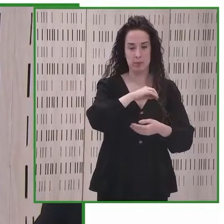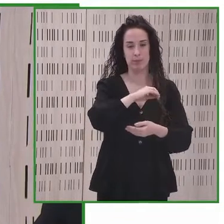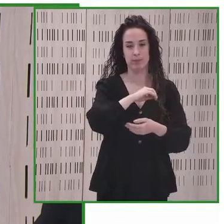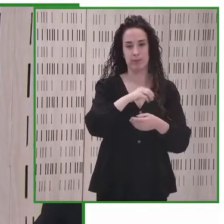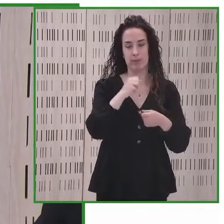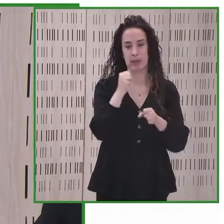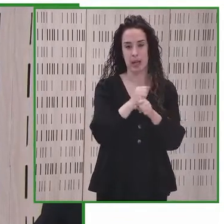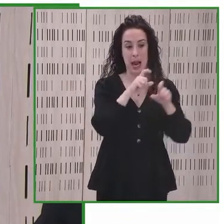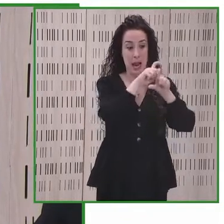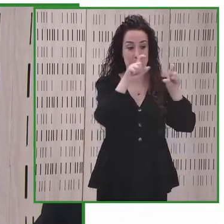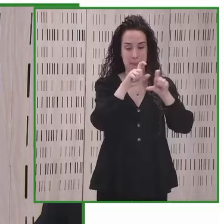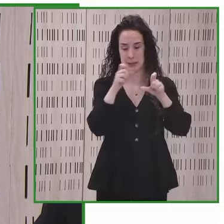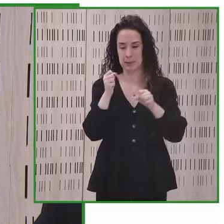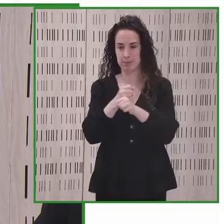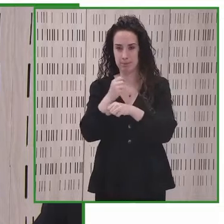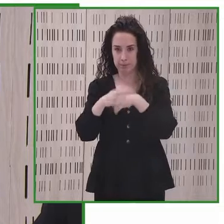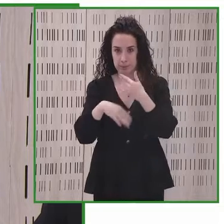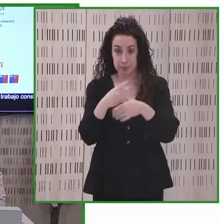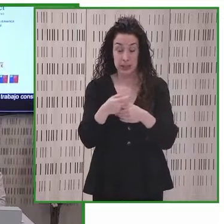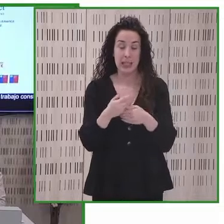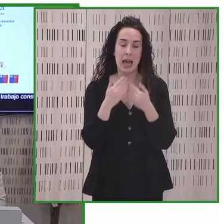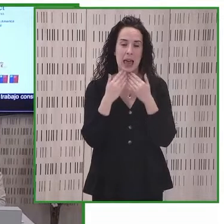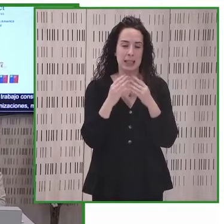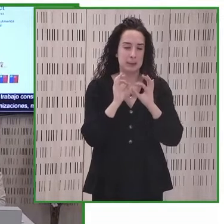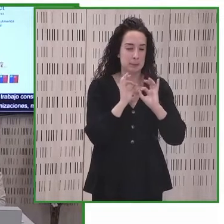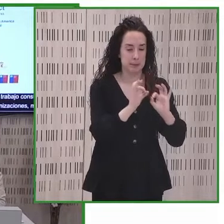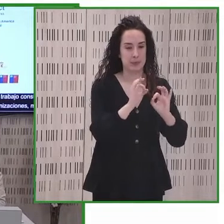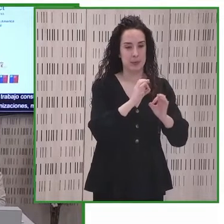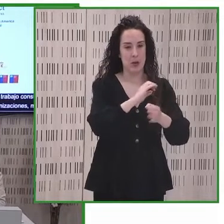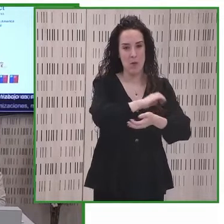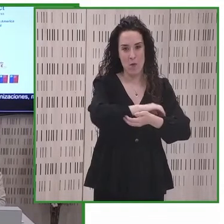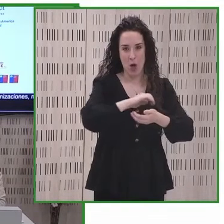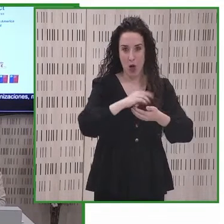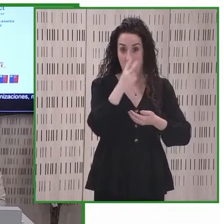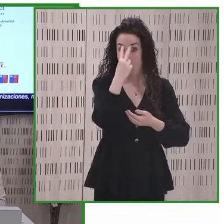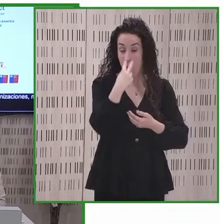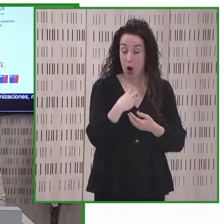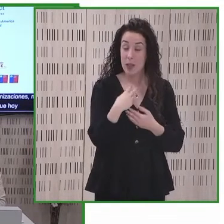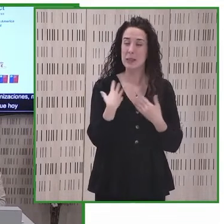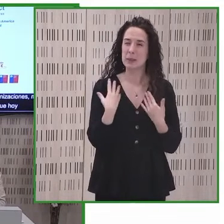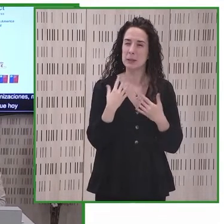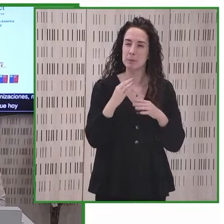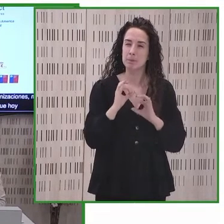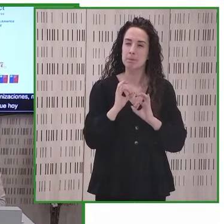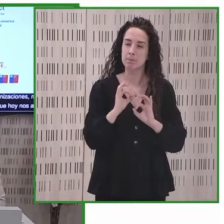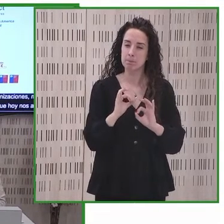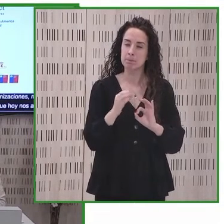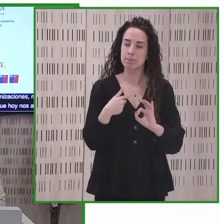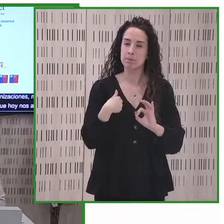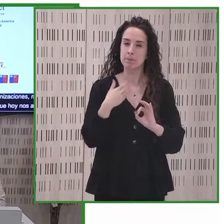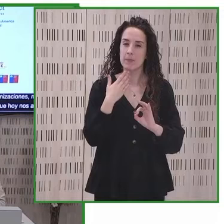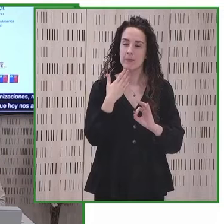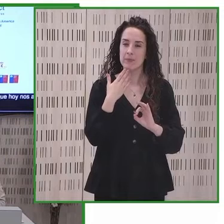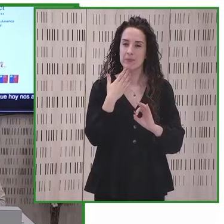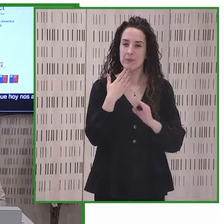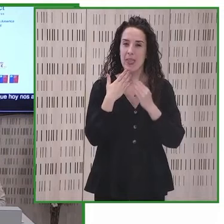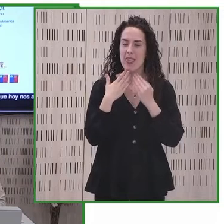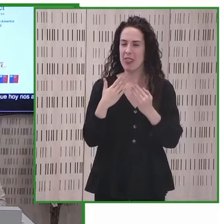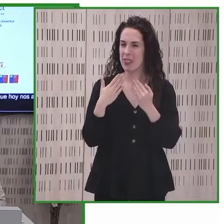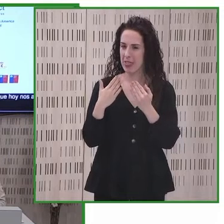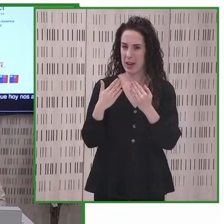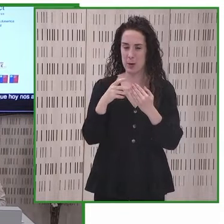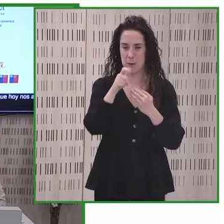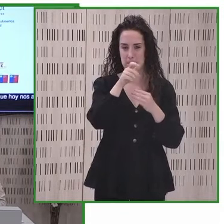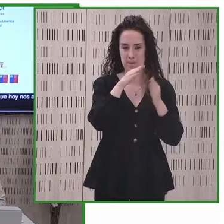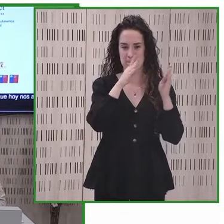especialmente al Grupo Social ONCE, que hoy además nos acoge en su casa. Pero también quisiera expresar mi gratitud y mi reconocimiento al